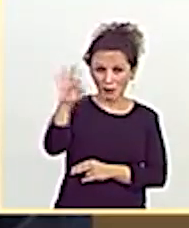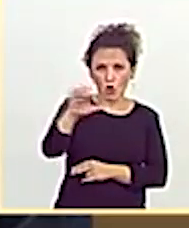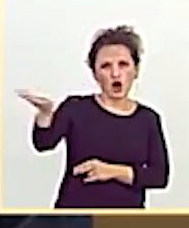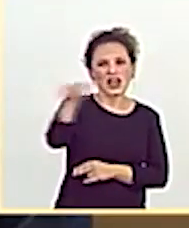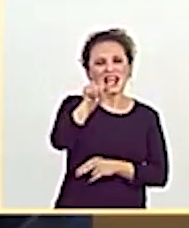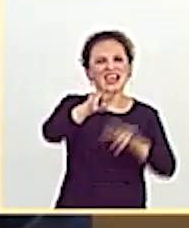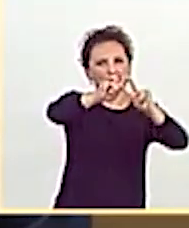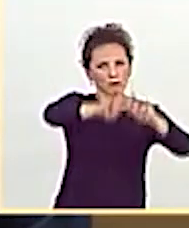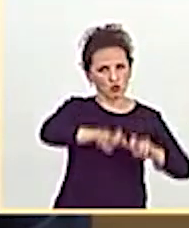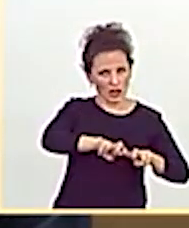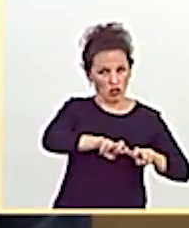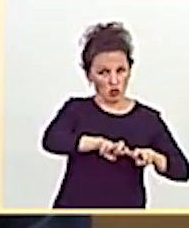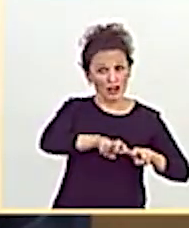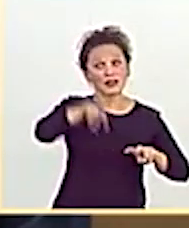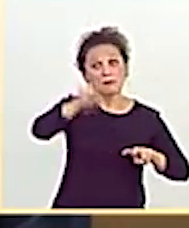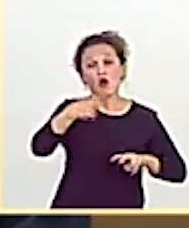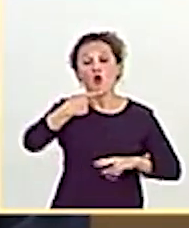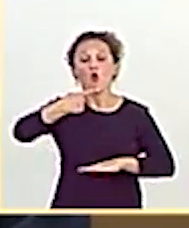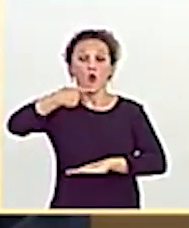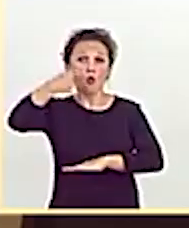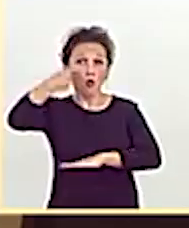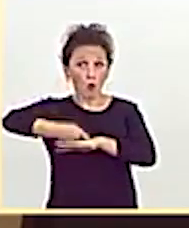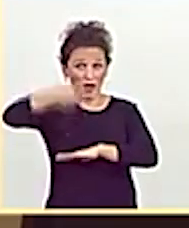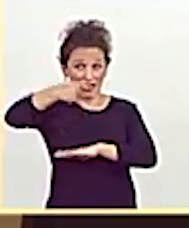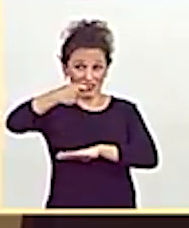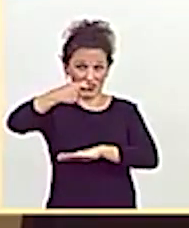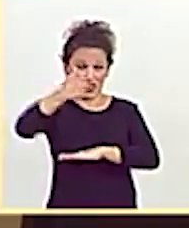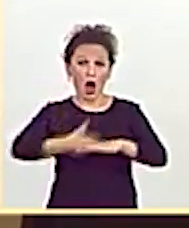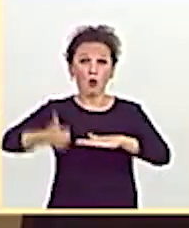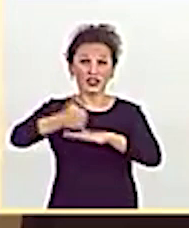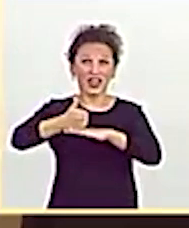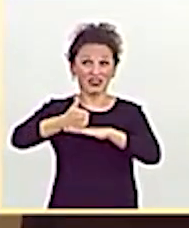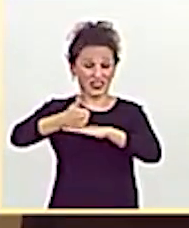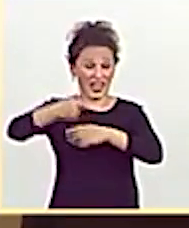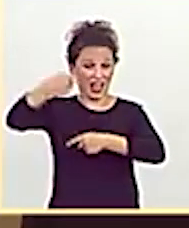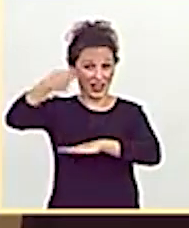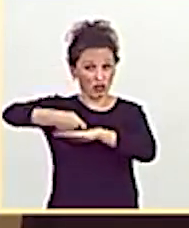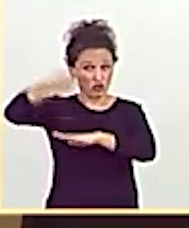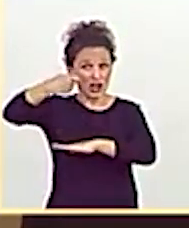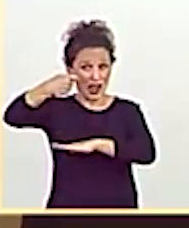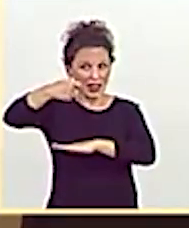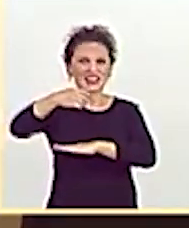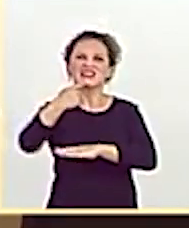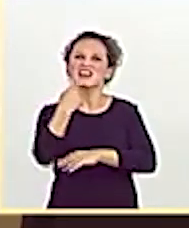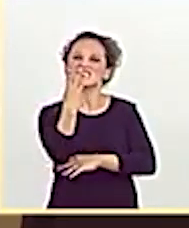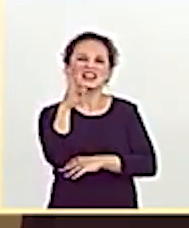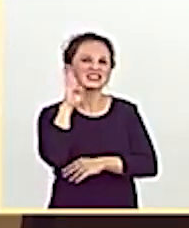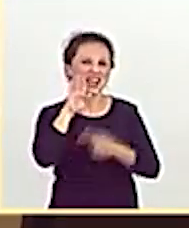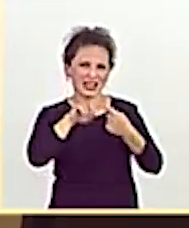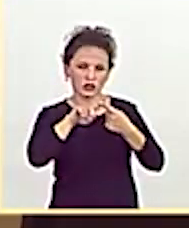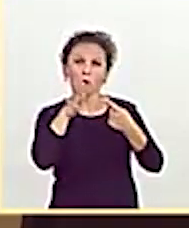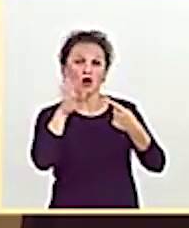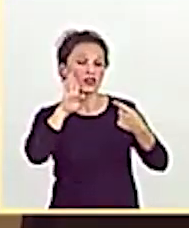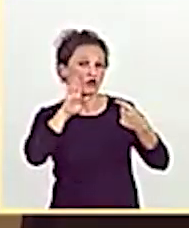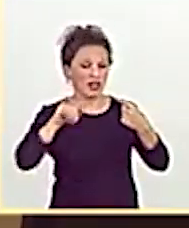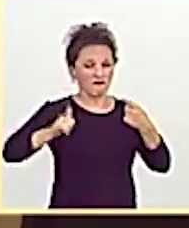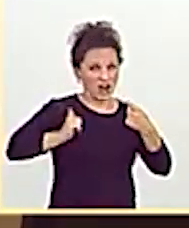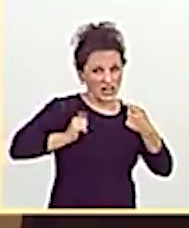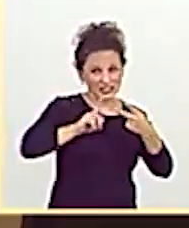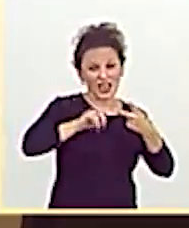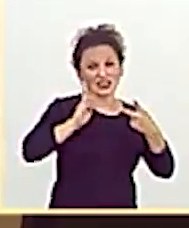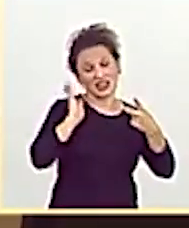hay un juez de la Audiencia Nacional que le acusa de tres delitos y pide que sea al Supremo el que le juzgue por denuncia falsa, por daños